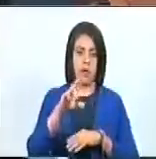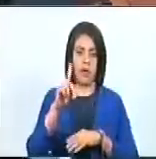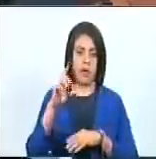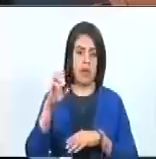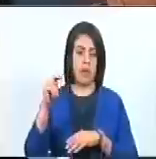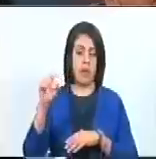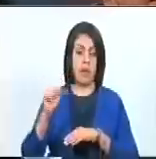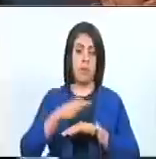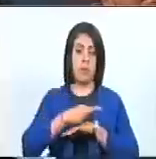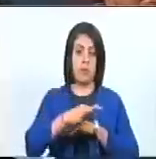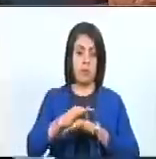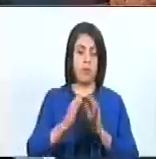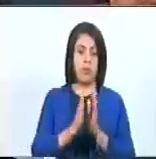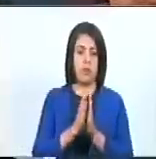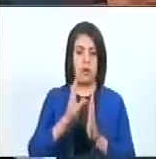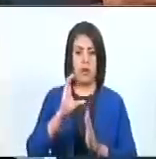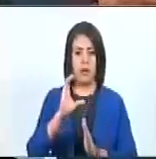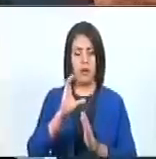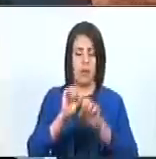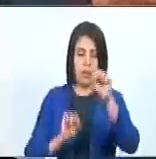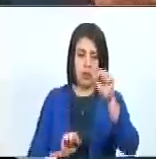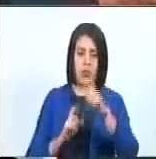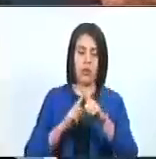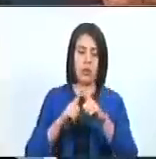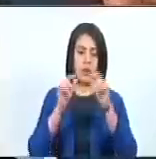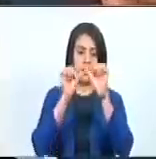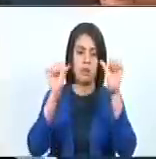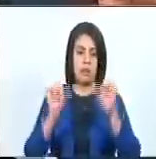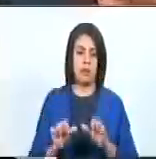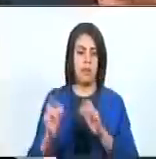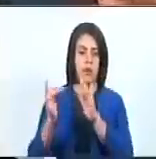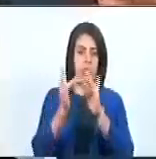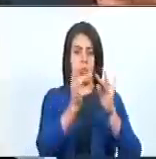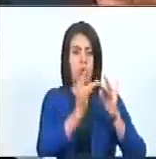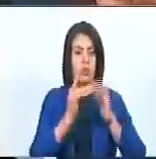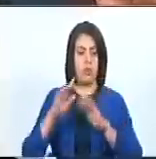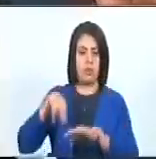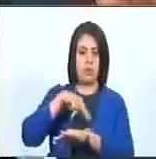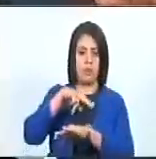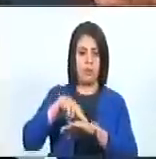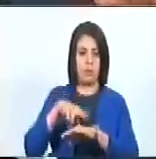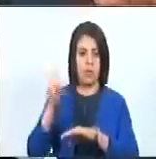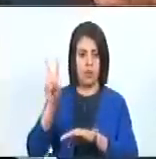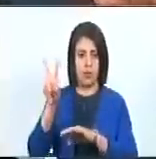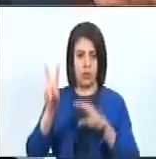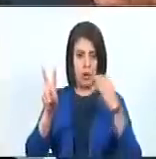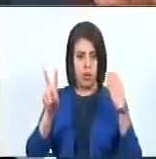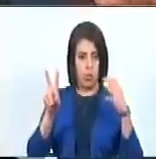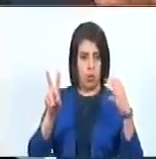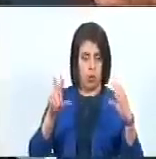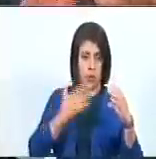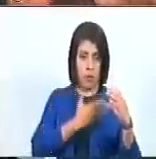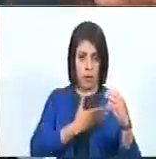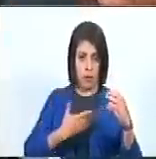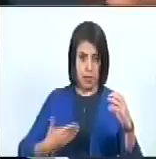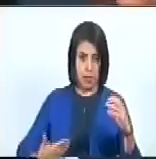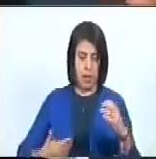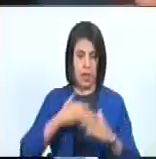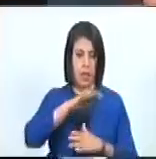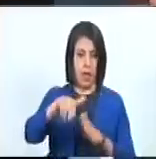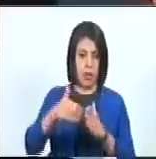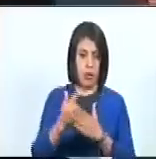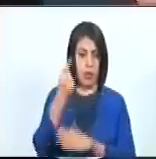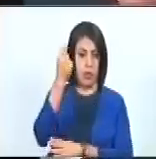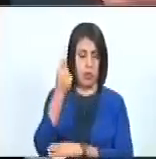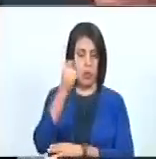Cristóbal. Recordemos que existe un sistema interconectado y nacional entre Venezuela y Colombia, presidente y colegas parlamentarios,